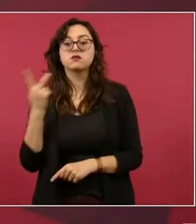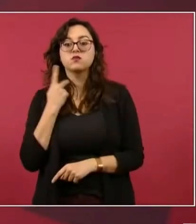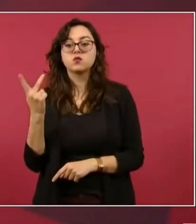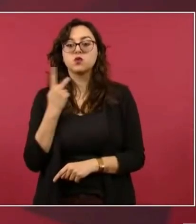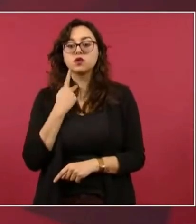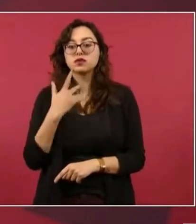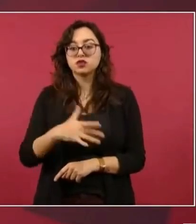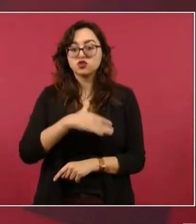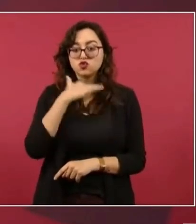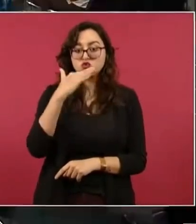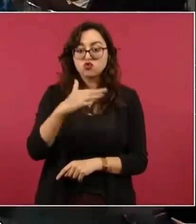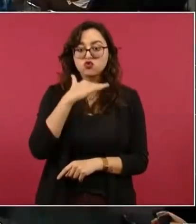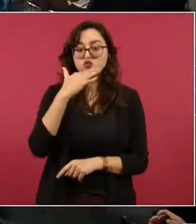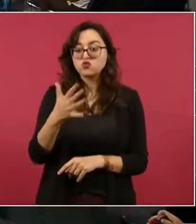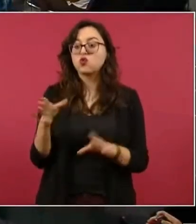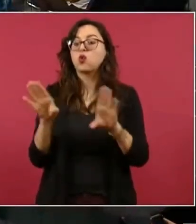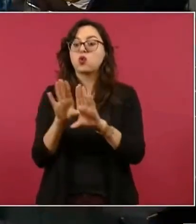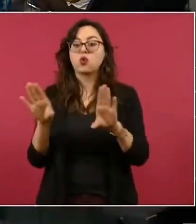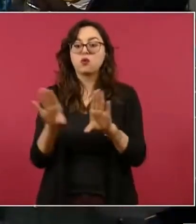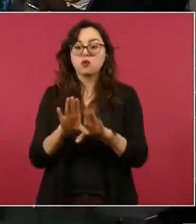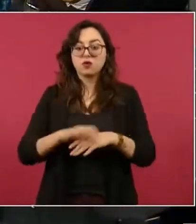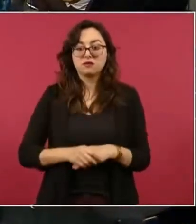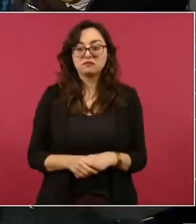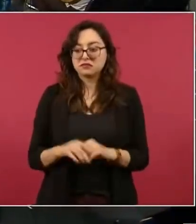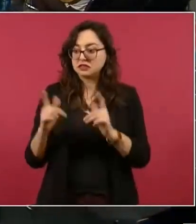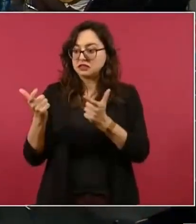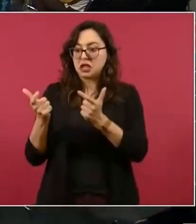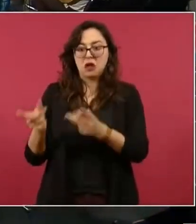a otras partes, los paraísos fiscales.